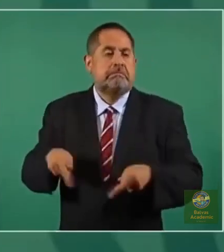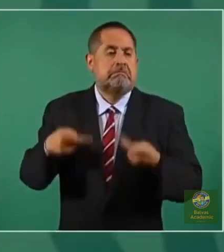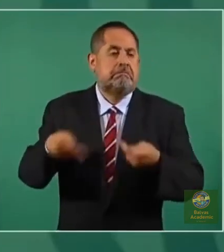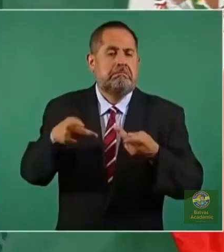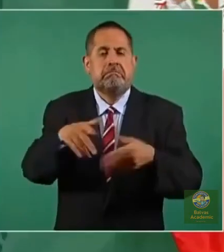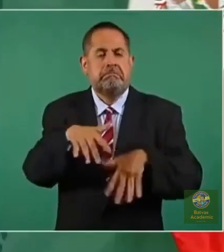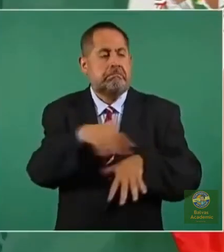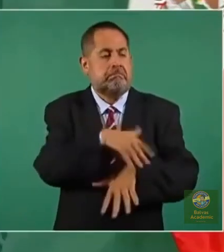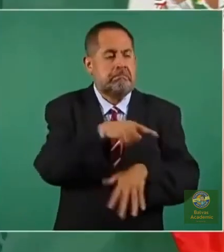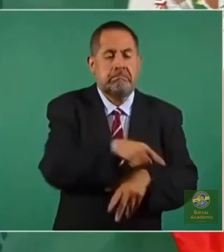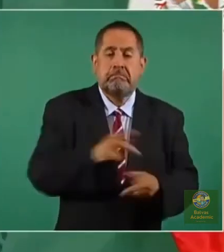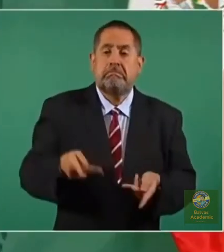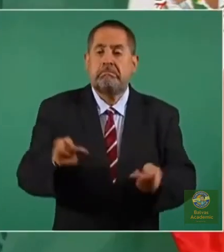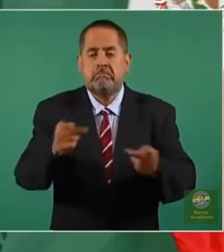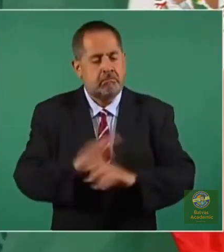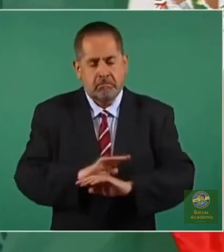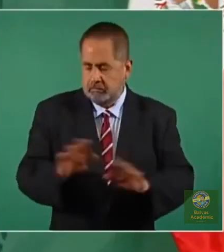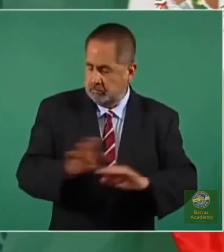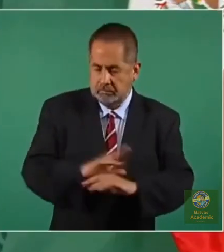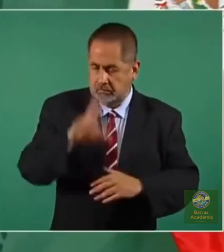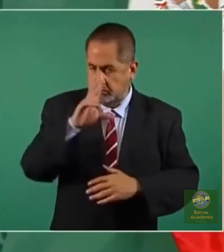productos chatarra.